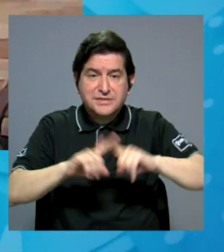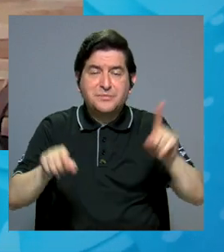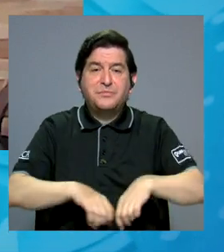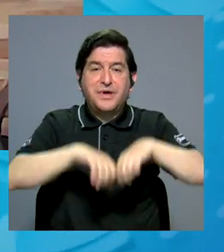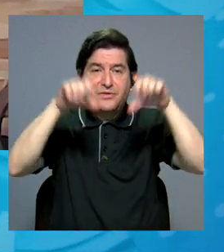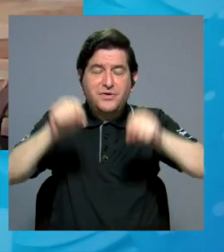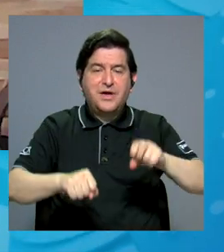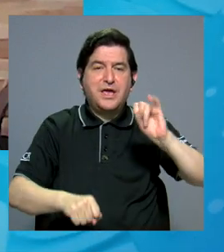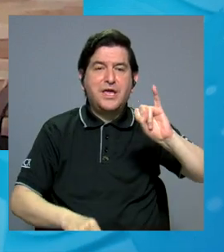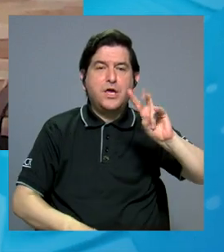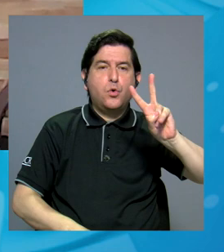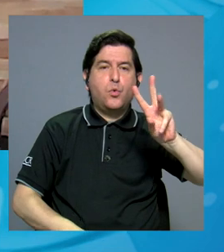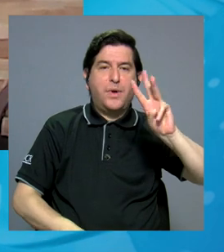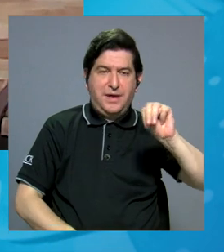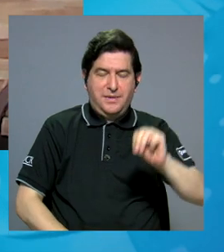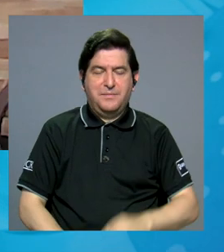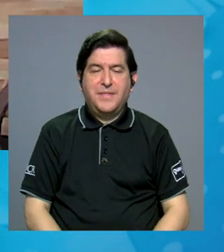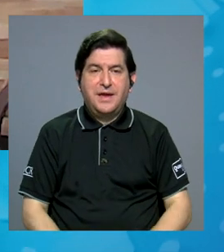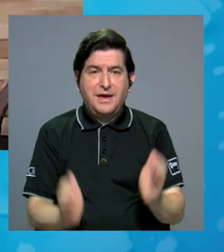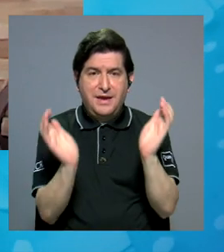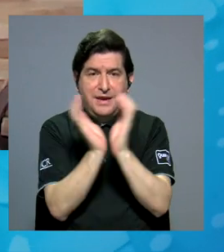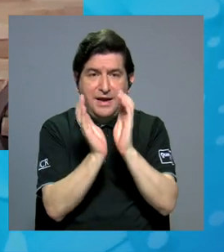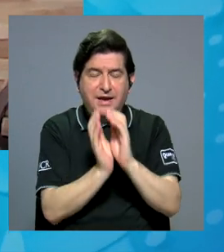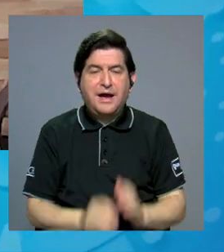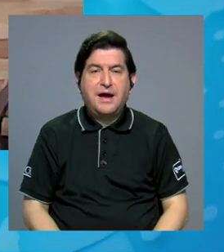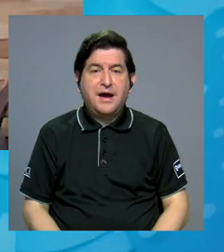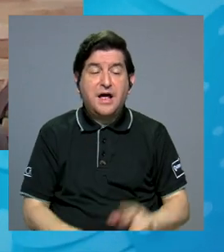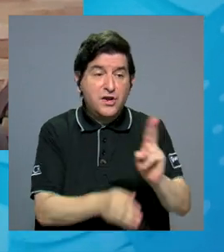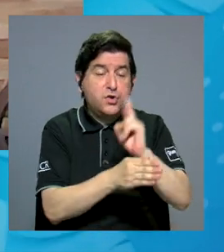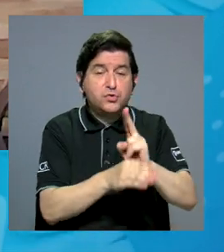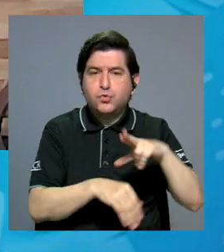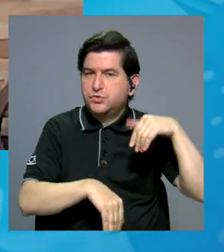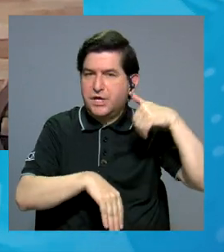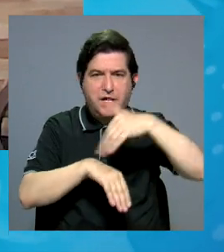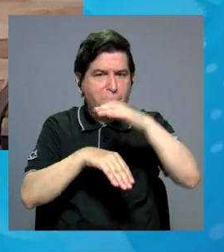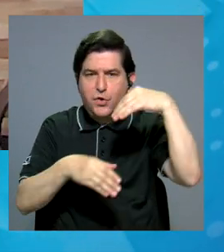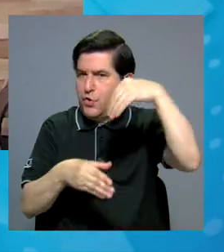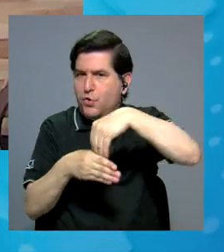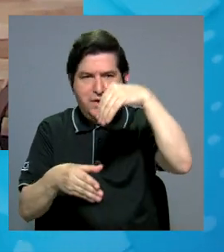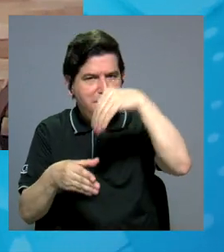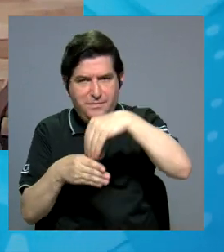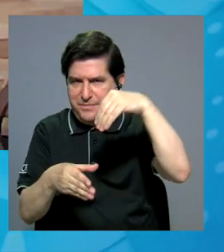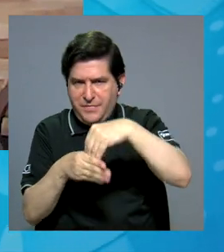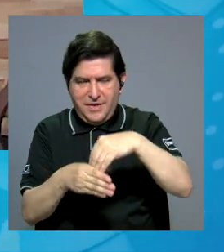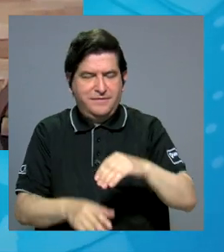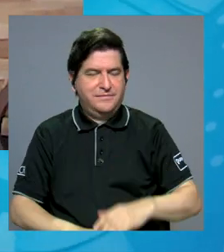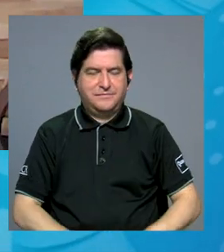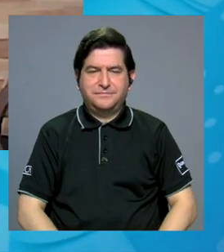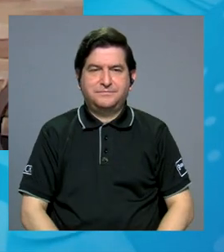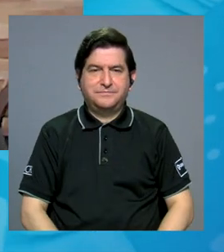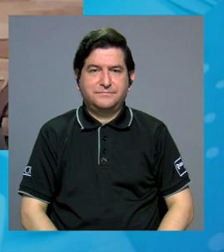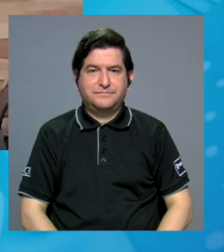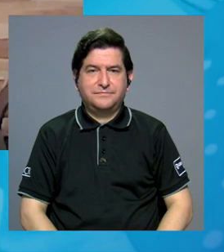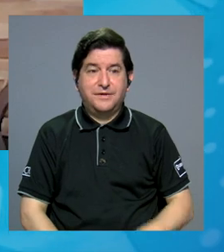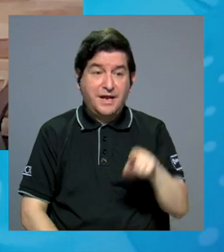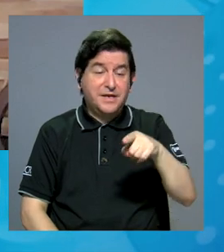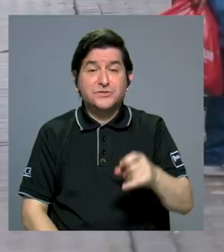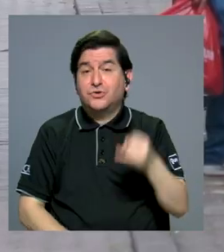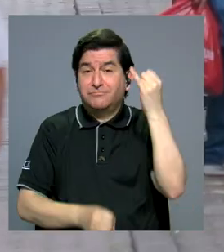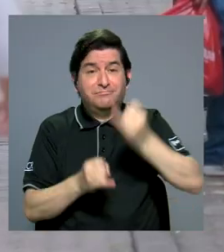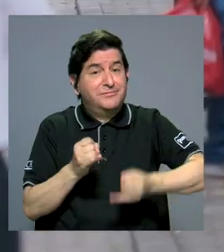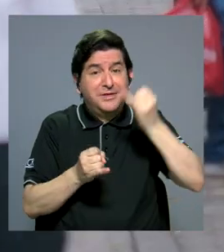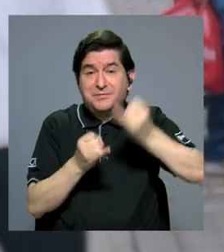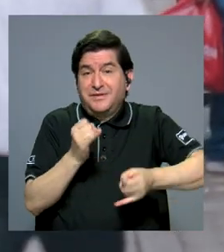el régimen de invalidez de jefe y muerte, la Caja los está tomando. En lugar de enviarlos a la reserva, los está tomando para ese gasto. Eso se va a acabar.